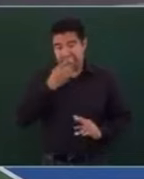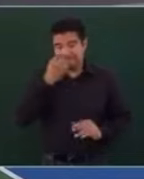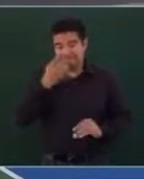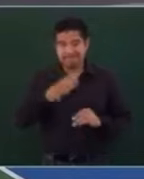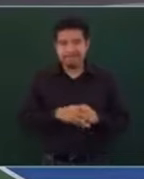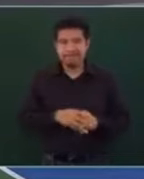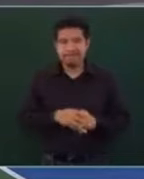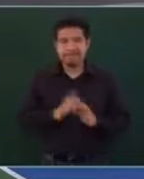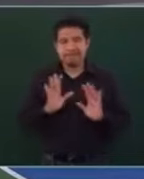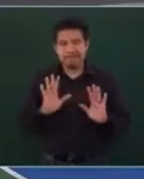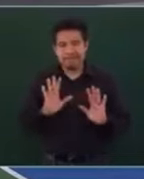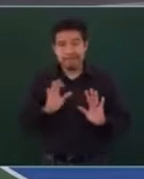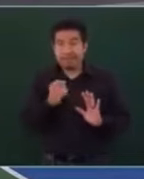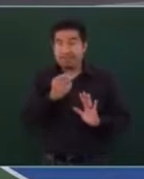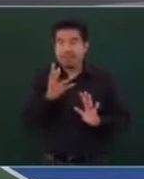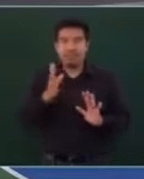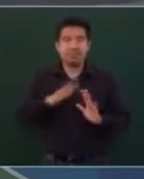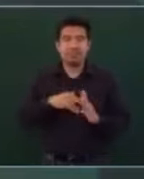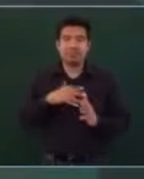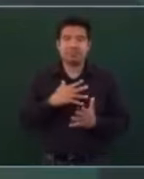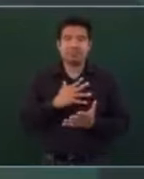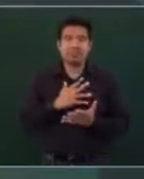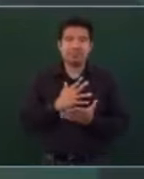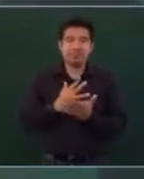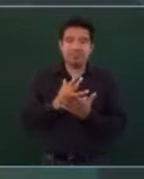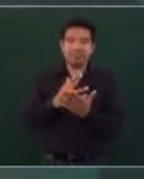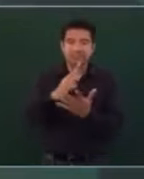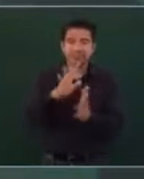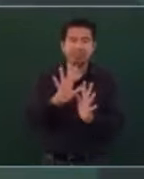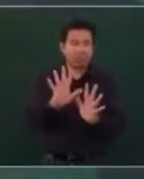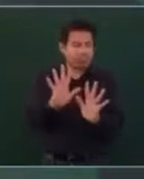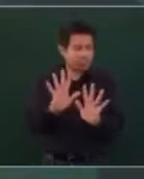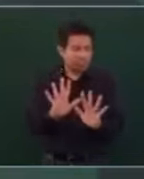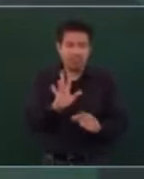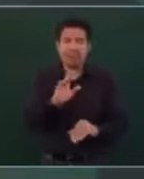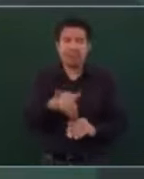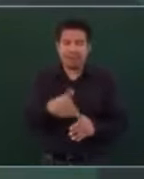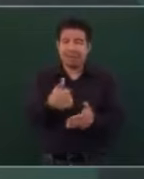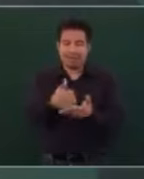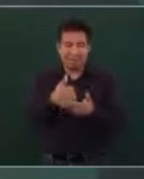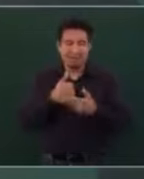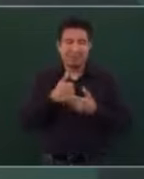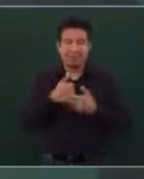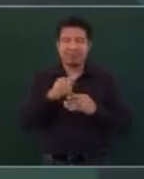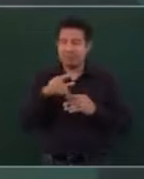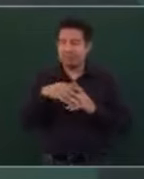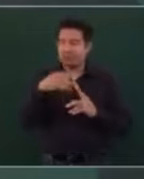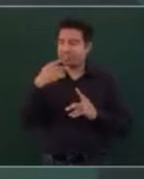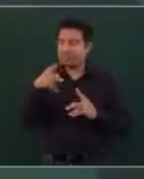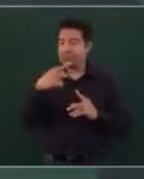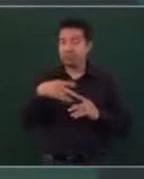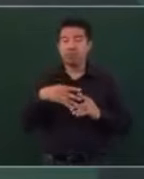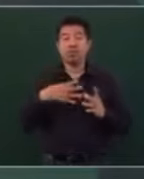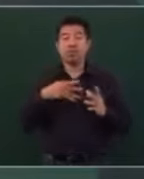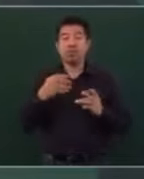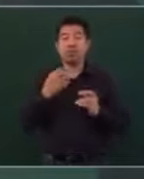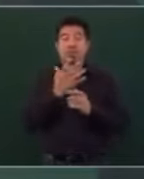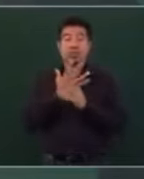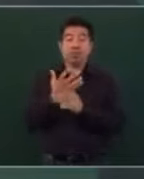parezca increíble, pero a veces ayuda. Ayudan este tipo de comentarios tan abiertamente